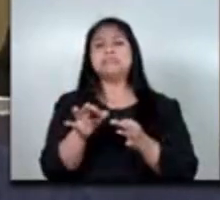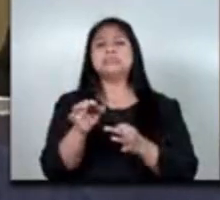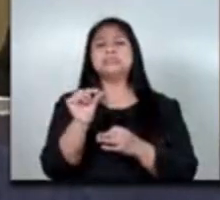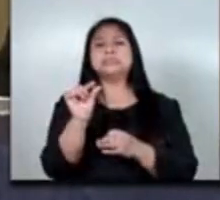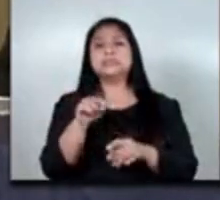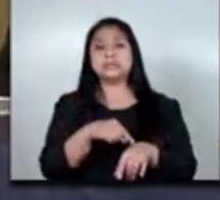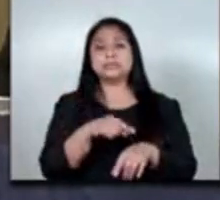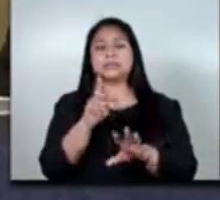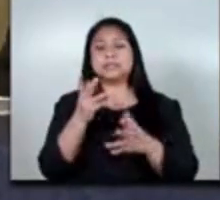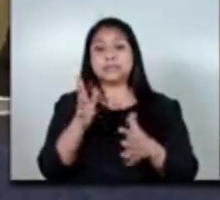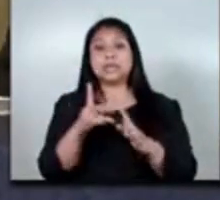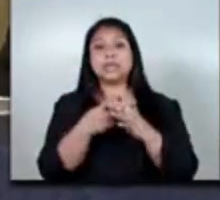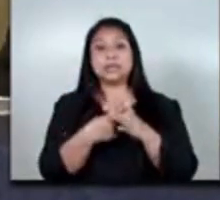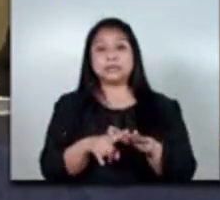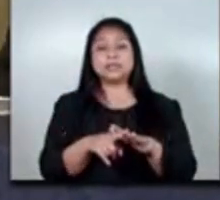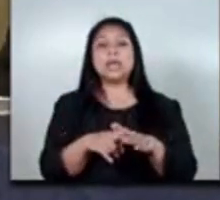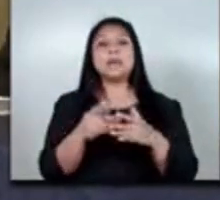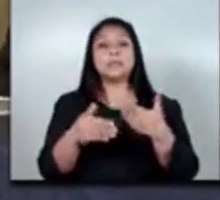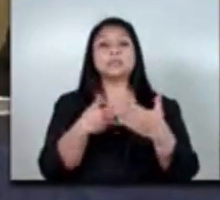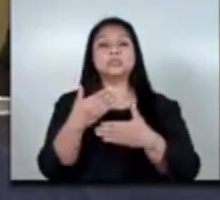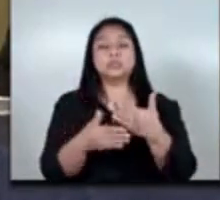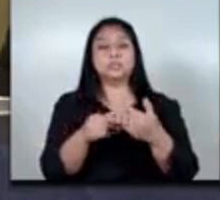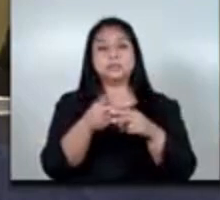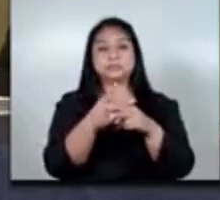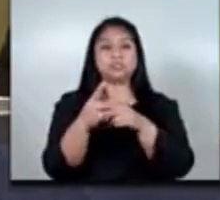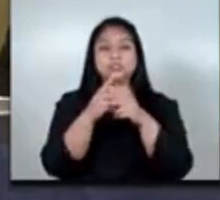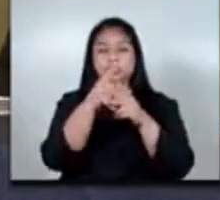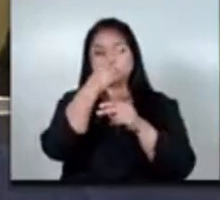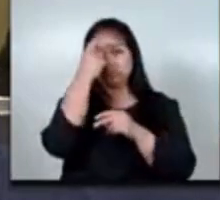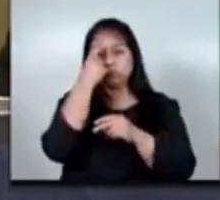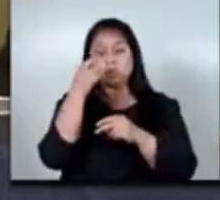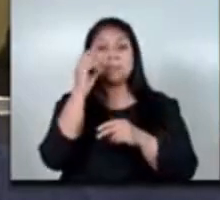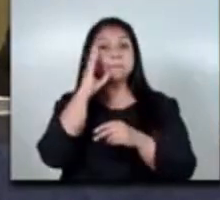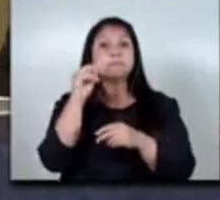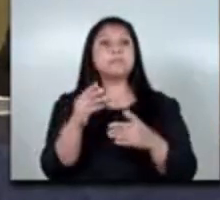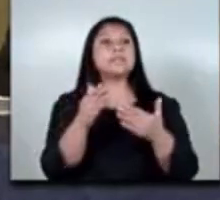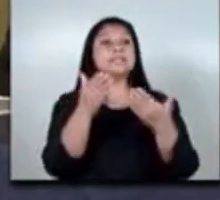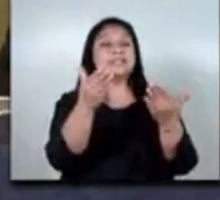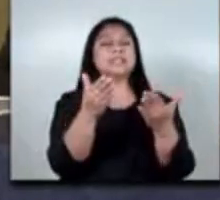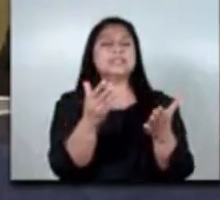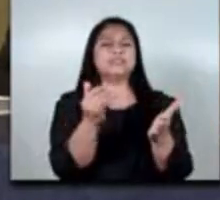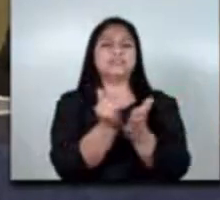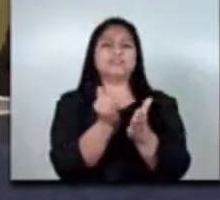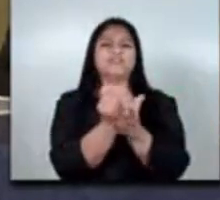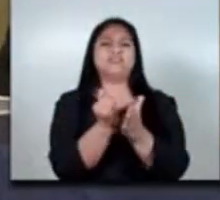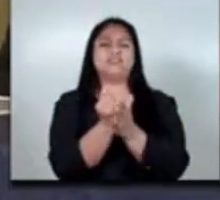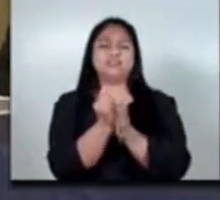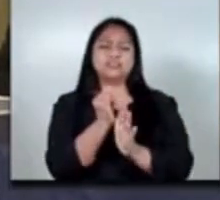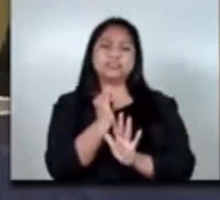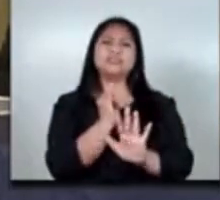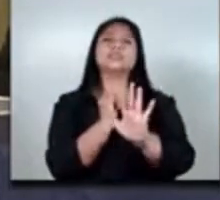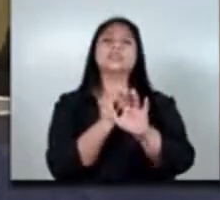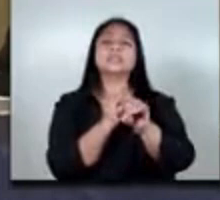la ejecución de su propio edificio para la inspección de trabajo porque le queremos dar la institucionalidad a esa